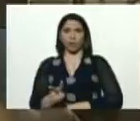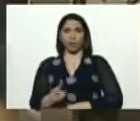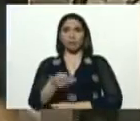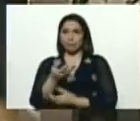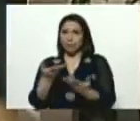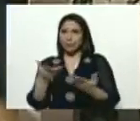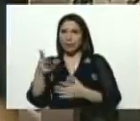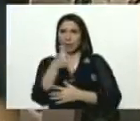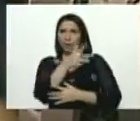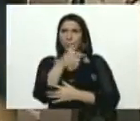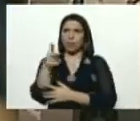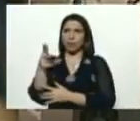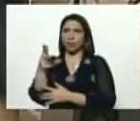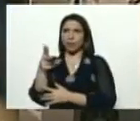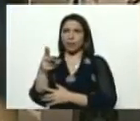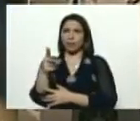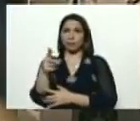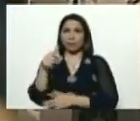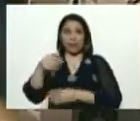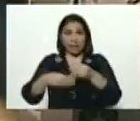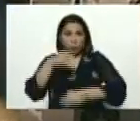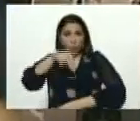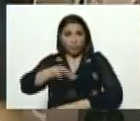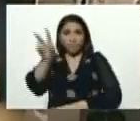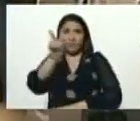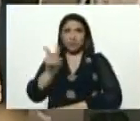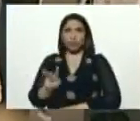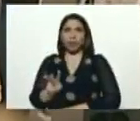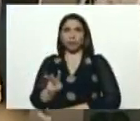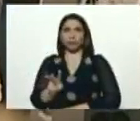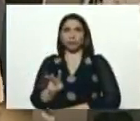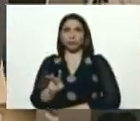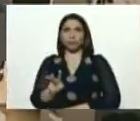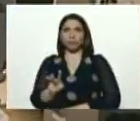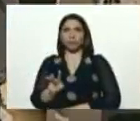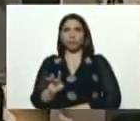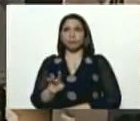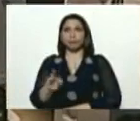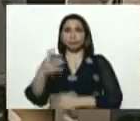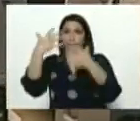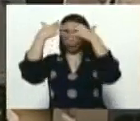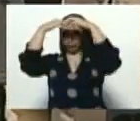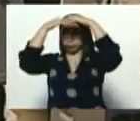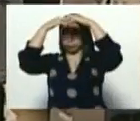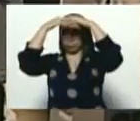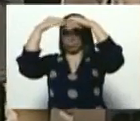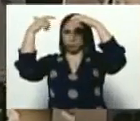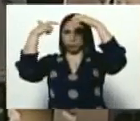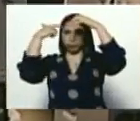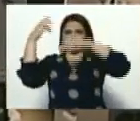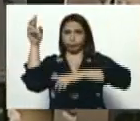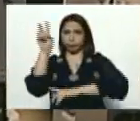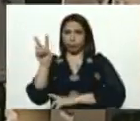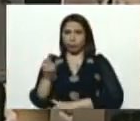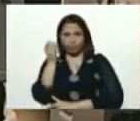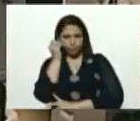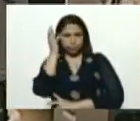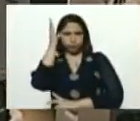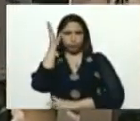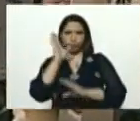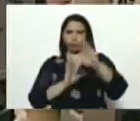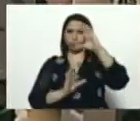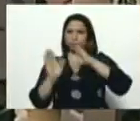esta es la cámara, Made in Venezuela, cerebro venezolano, mente venezolana, capacidad